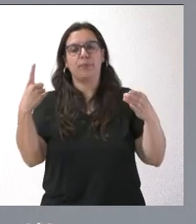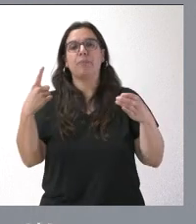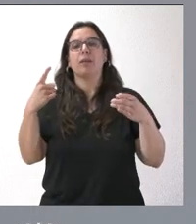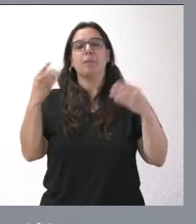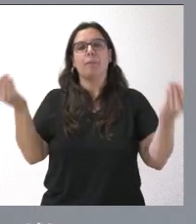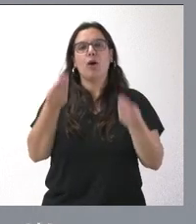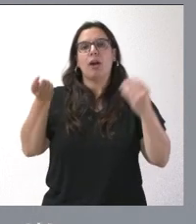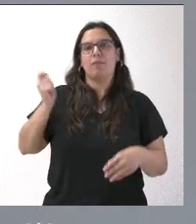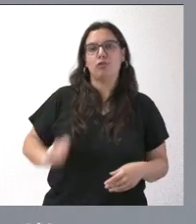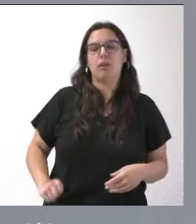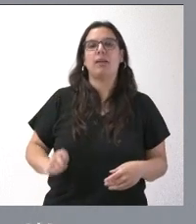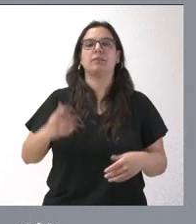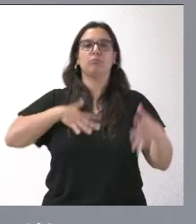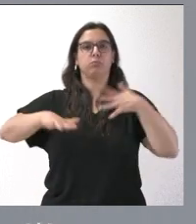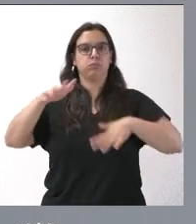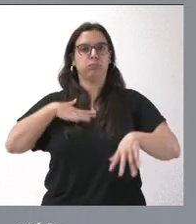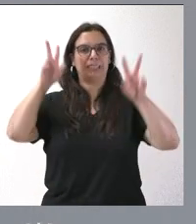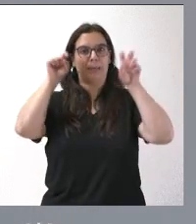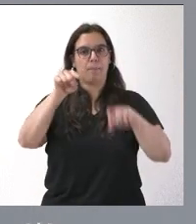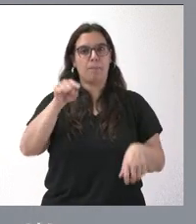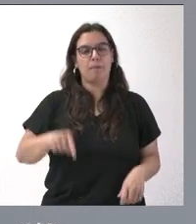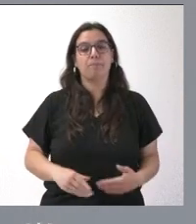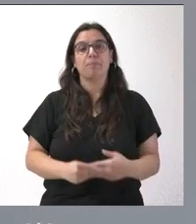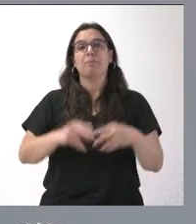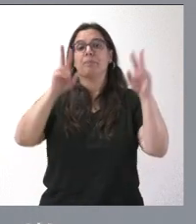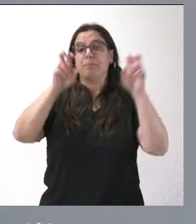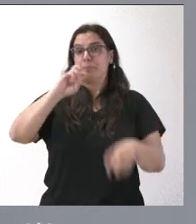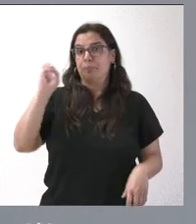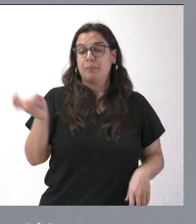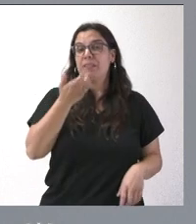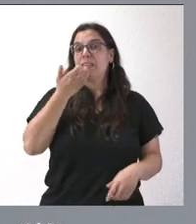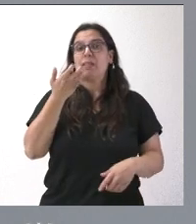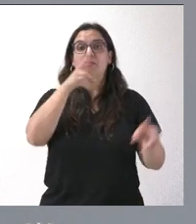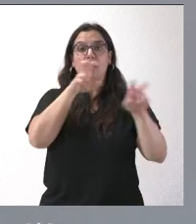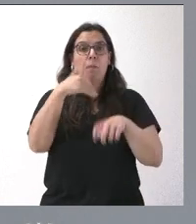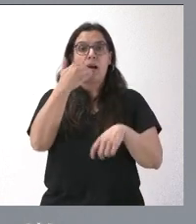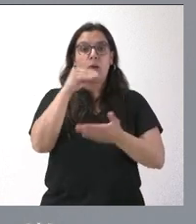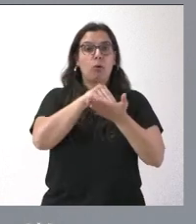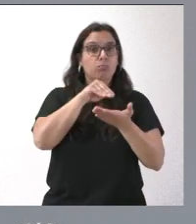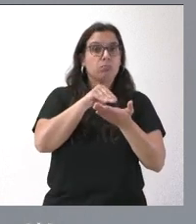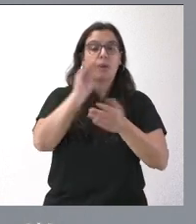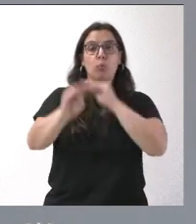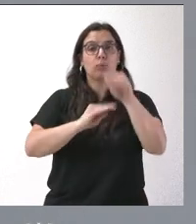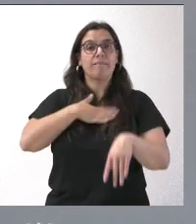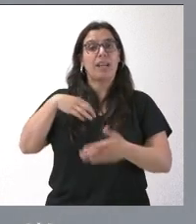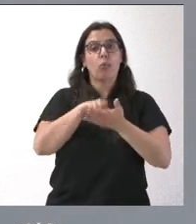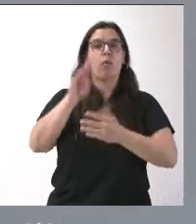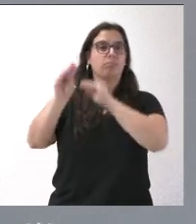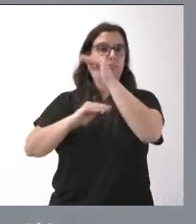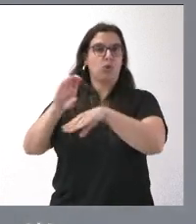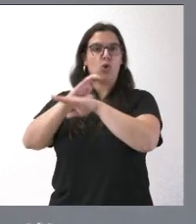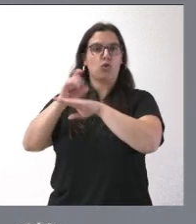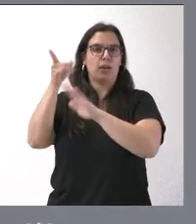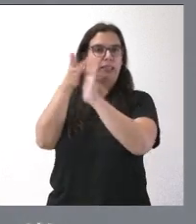de los profesionales en esta materia. Sobre estos asuntos, si tienen cualquier cuestión, lógicamente la consejera podrá ampliar